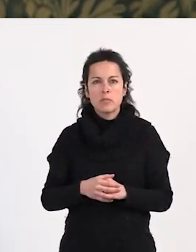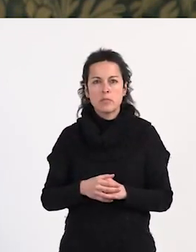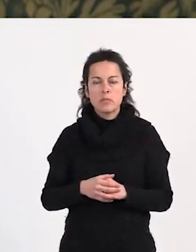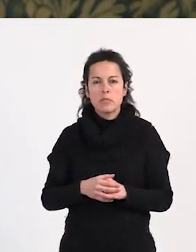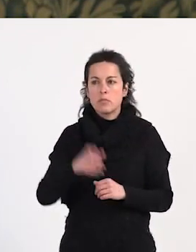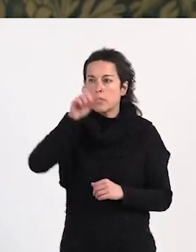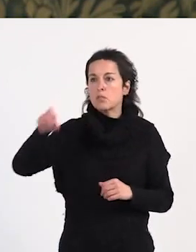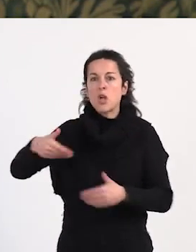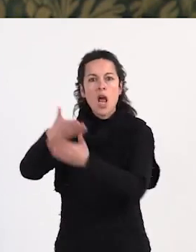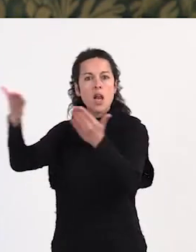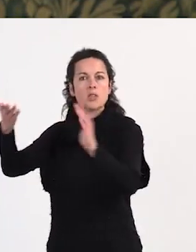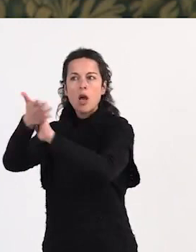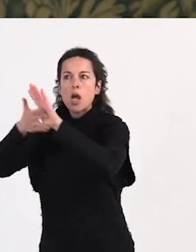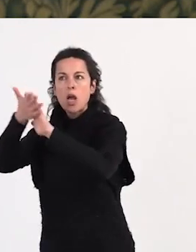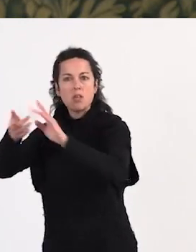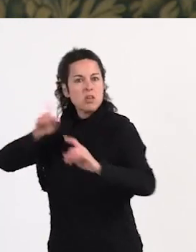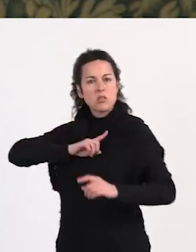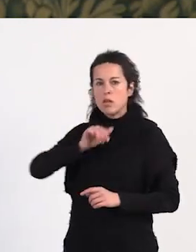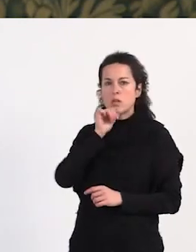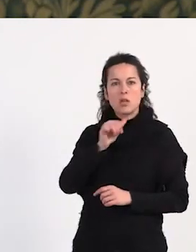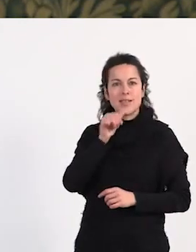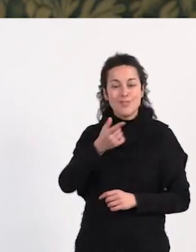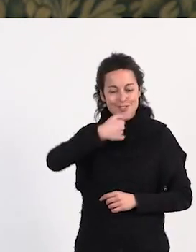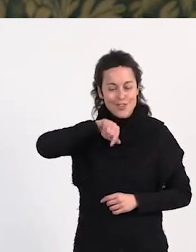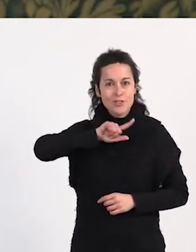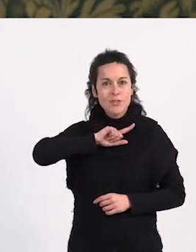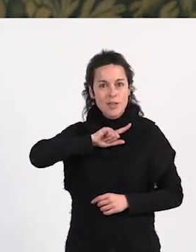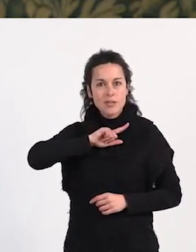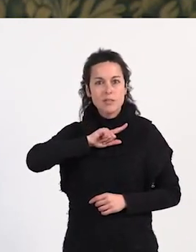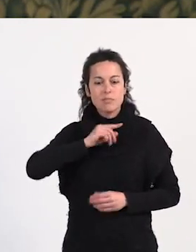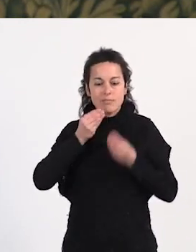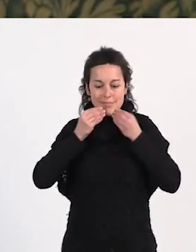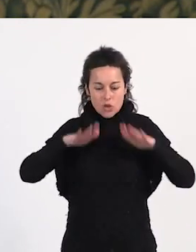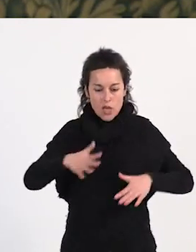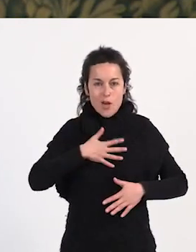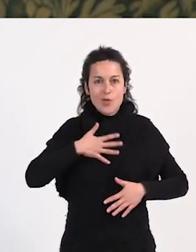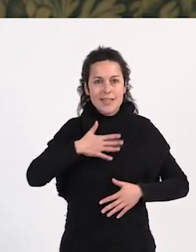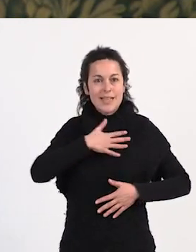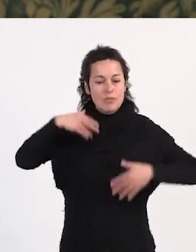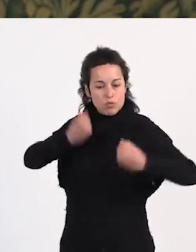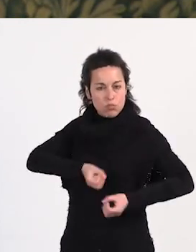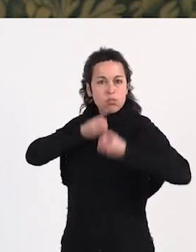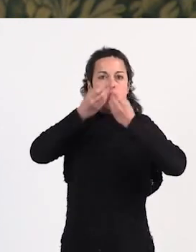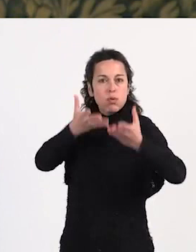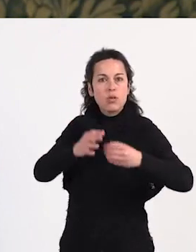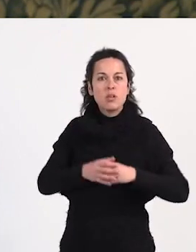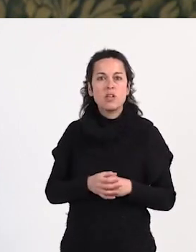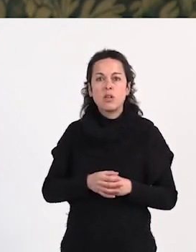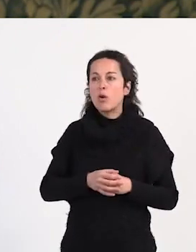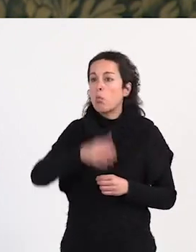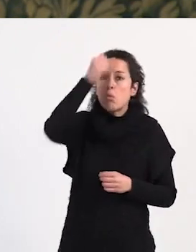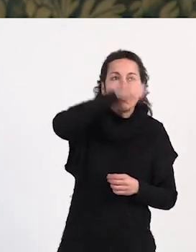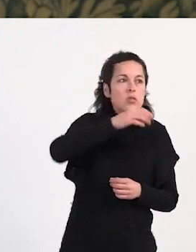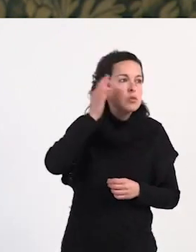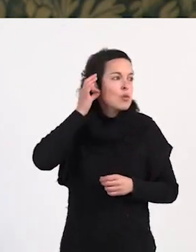por nosotras, queremos ser nosotras las protagonistas de nuestra historia y que no sean otras u otros